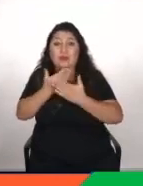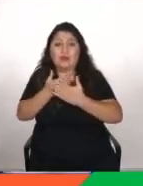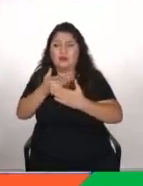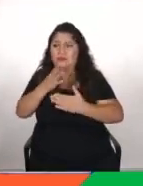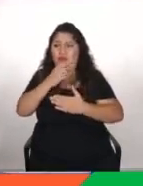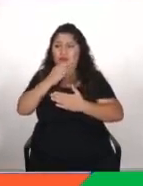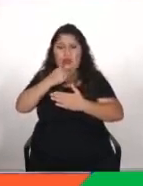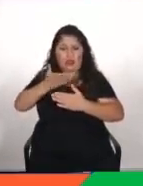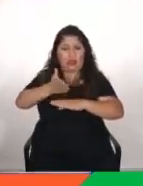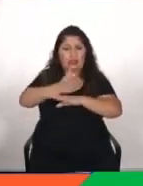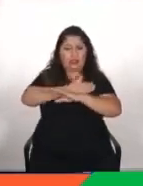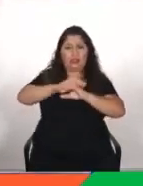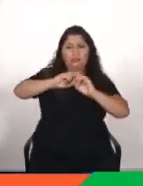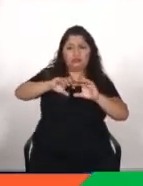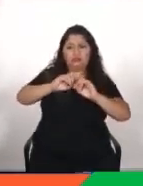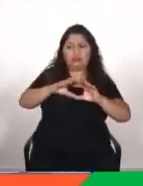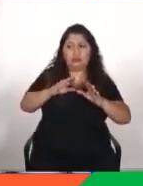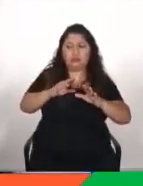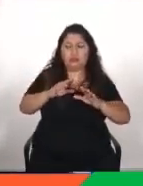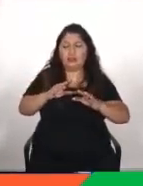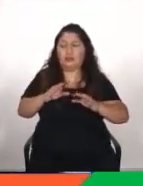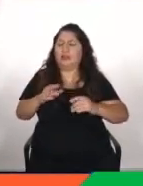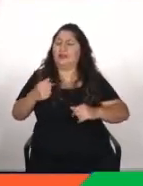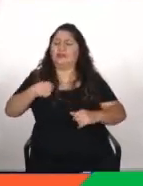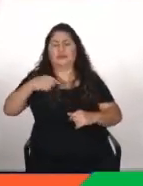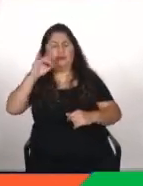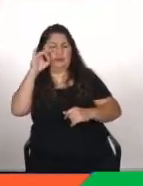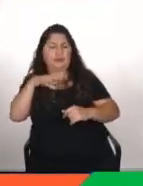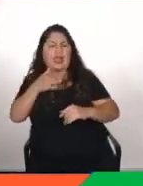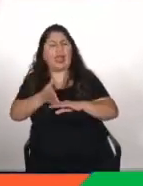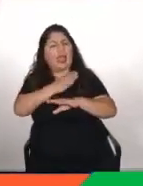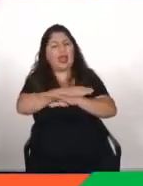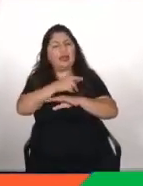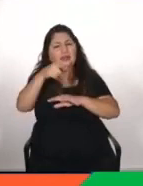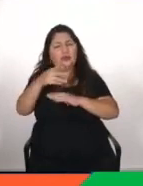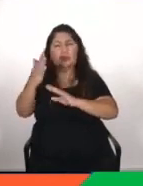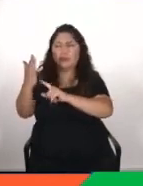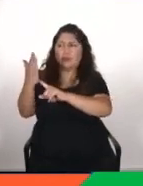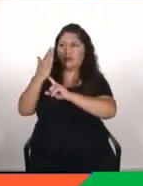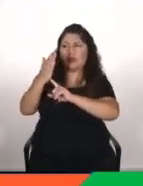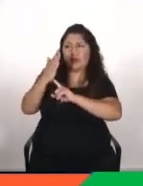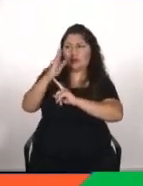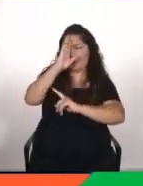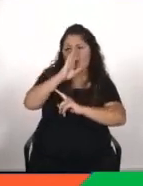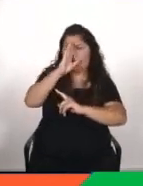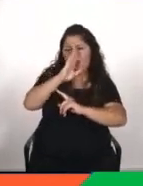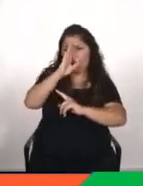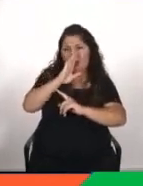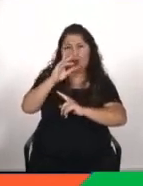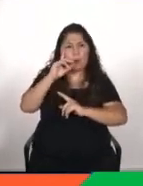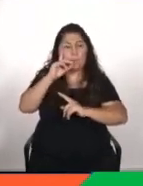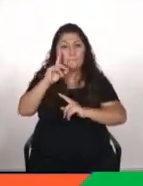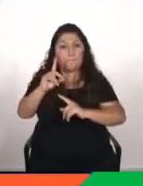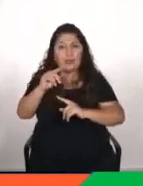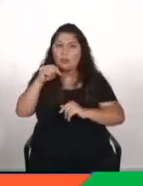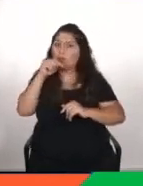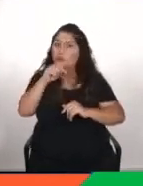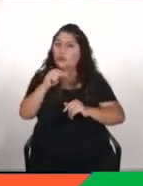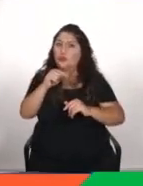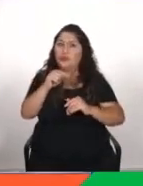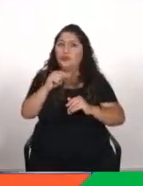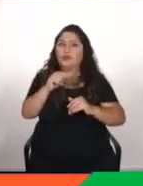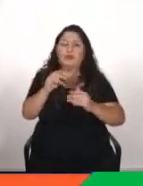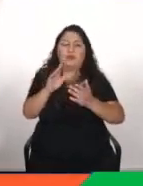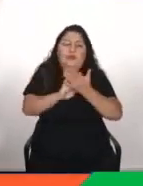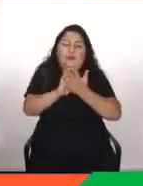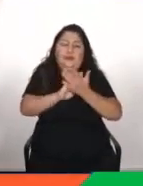bueno, sí, mira esta imagen que me enseñaste antes de este perro sé que es un perro porque eso lo podría ser una base de datos lo interesante aquí sería que el sistema cuando yo le enseño